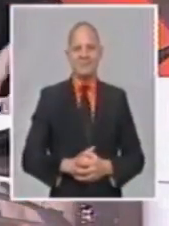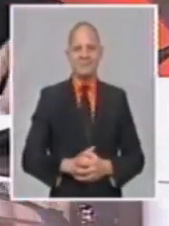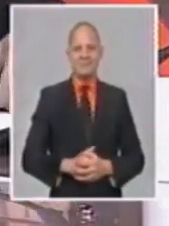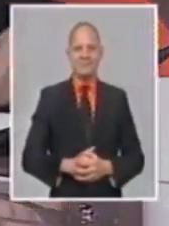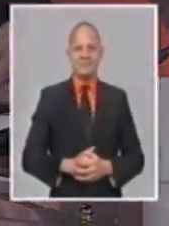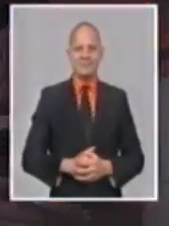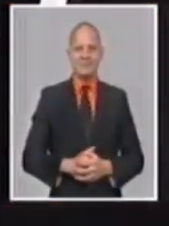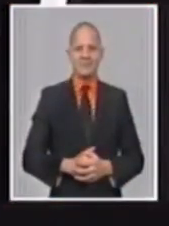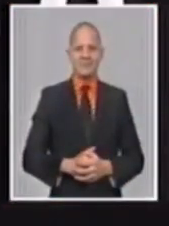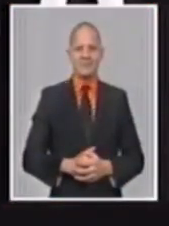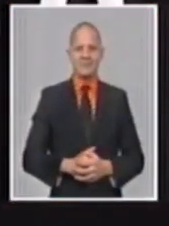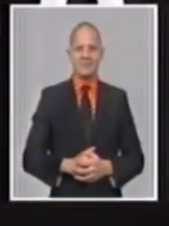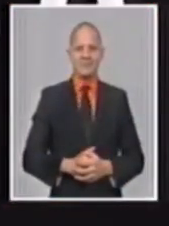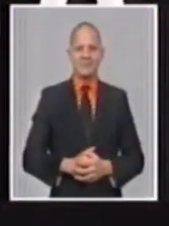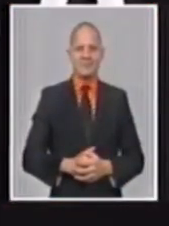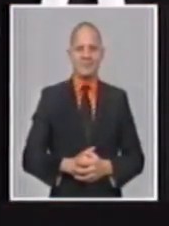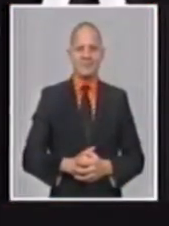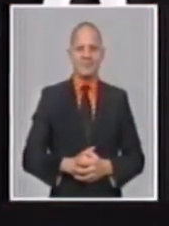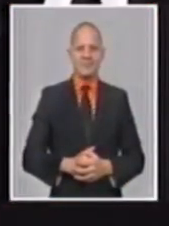Gracias, ministra.